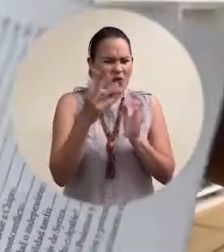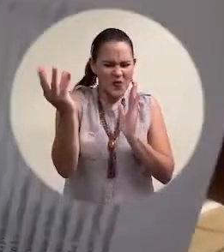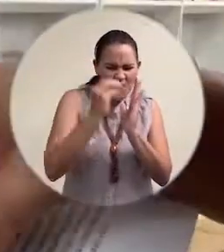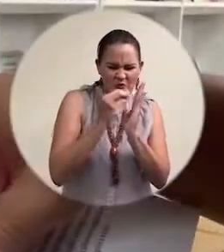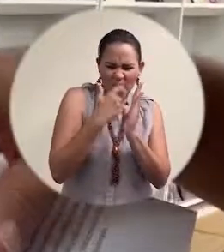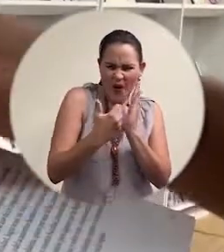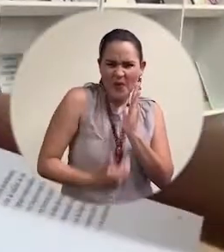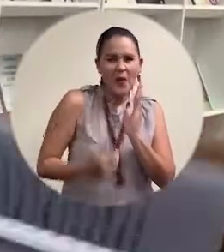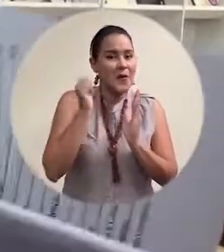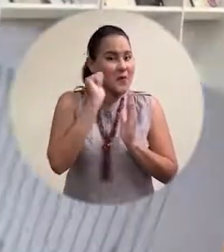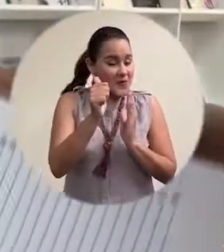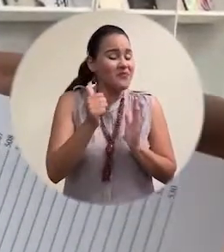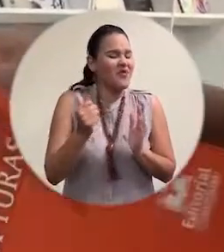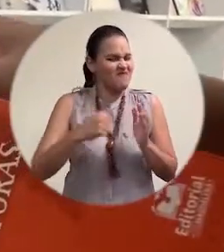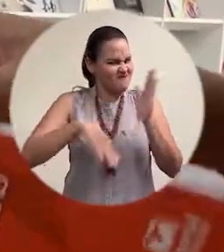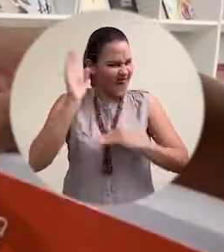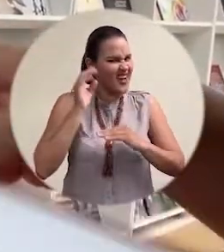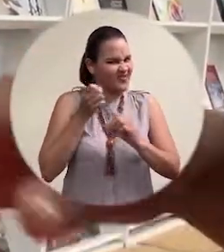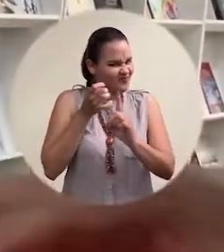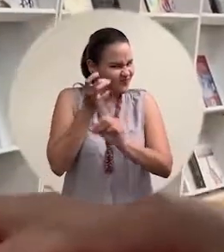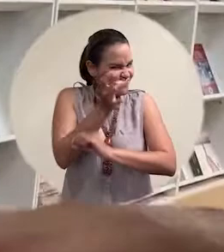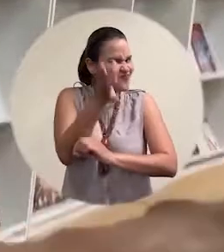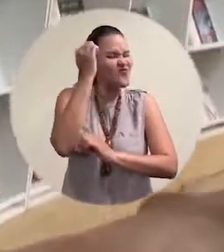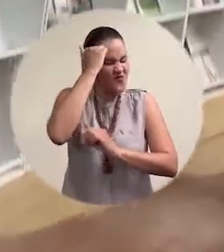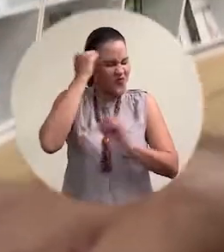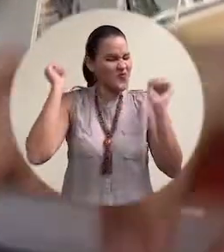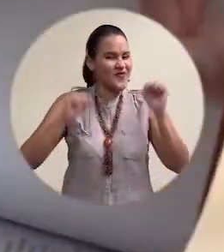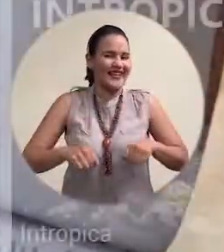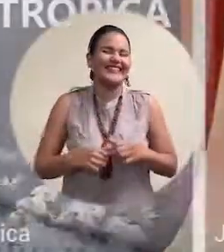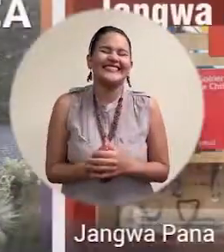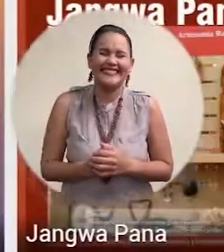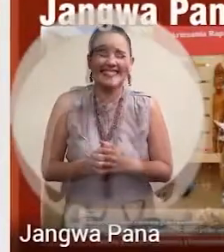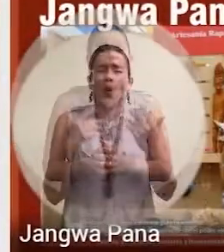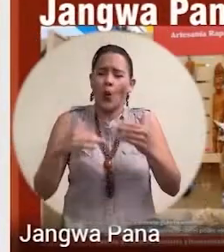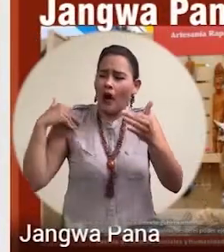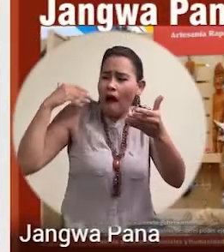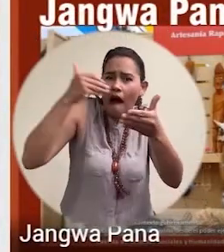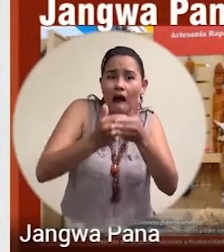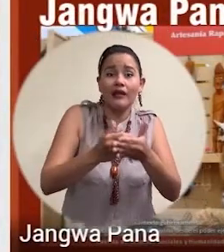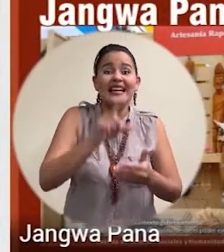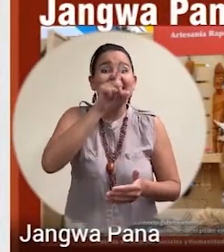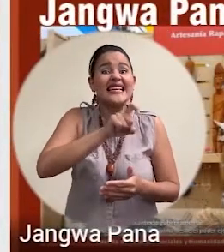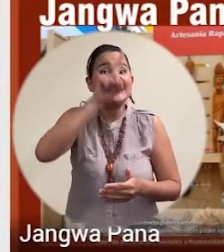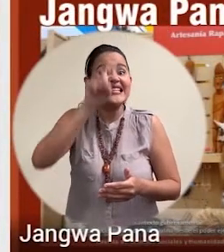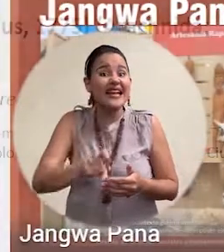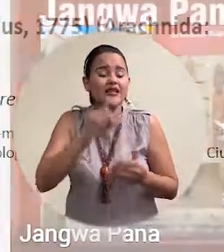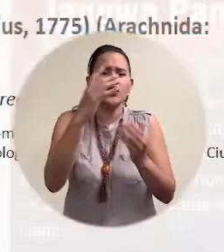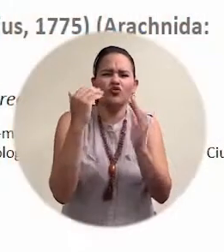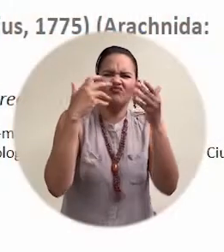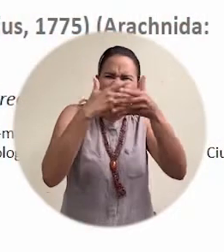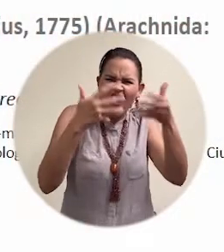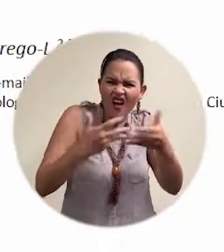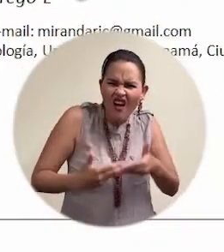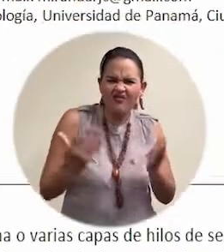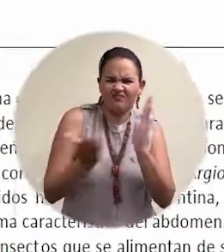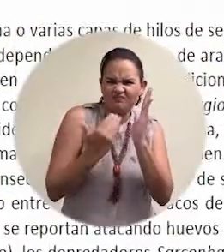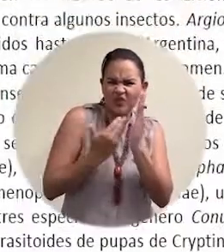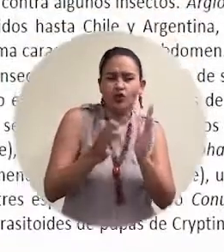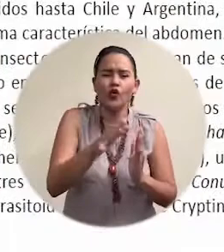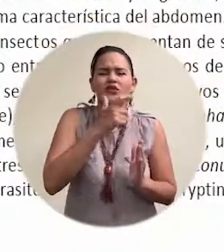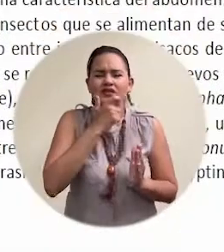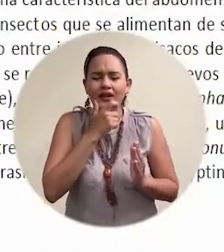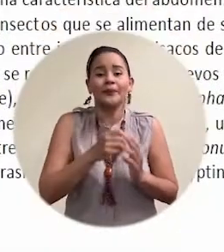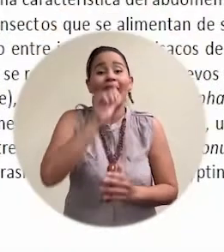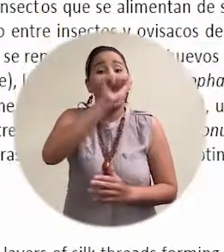Magdalena que desde el 2018 ha logrado financiar la publicación de 66 artículos científicos en inglés en revistas de alto